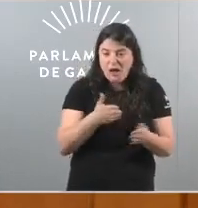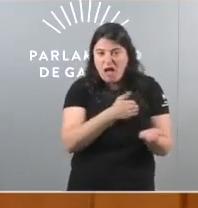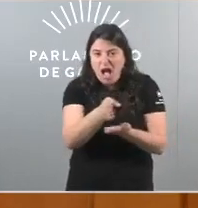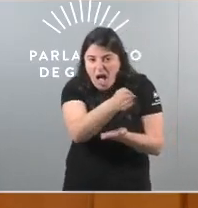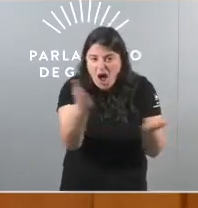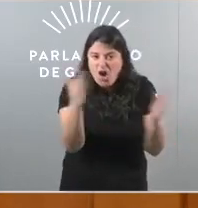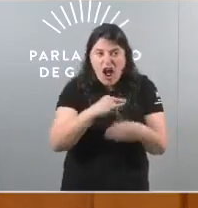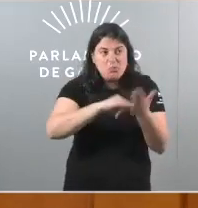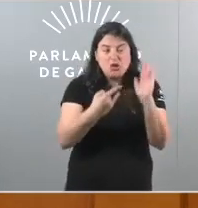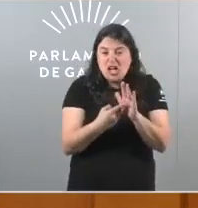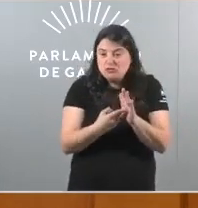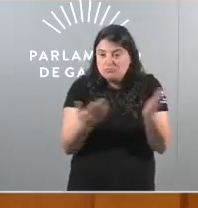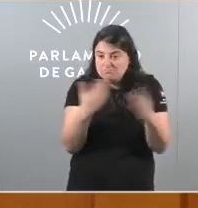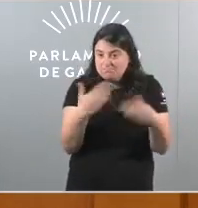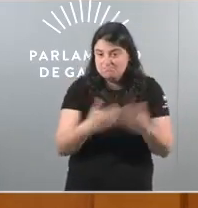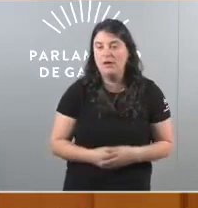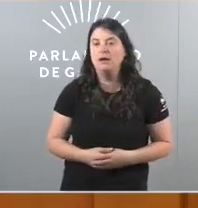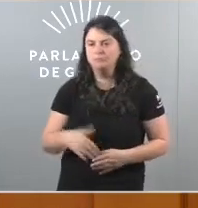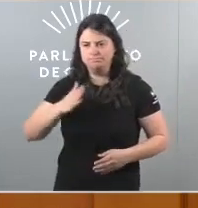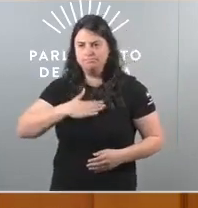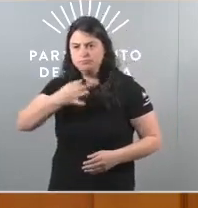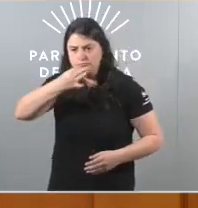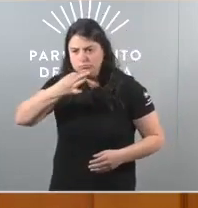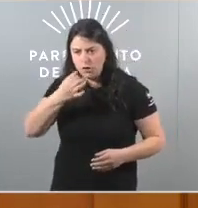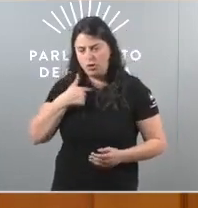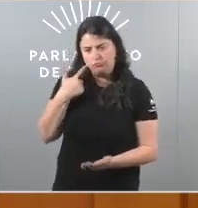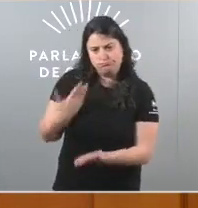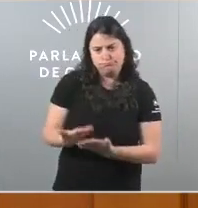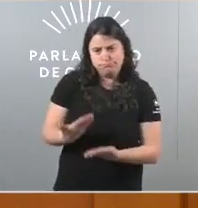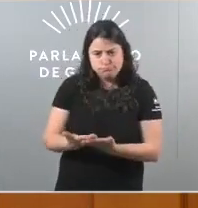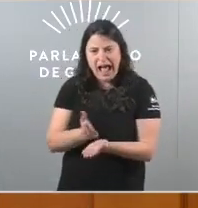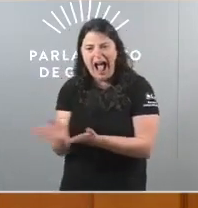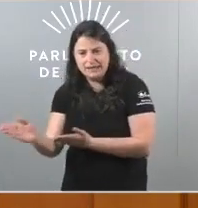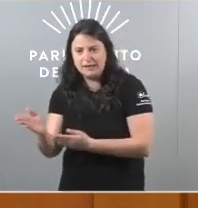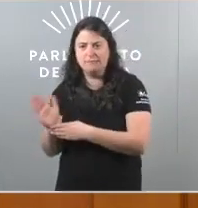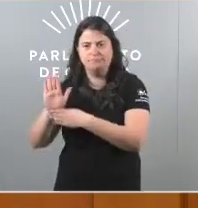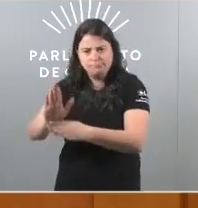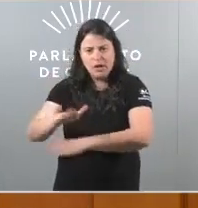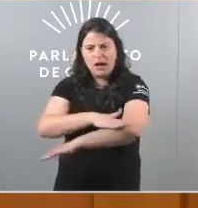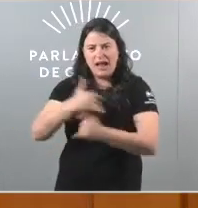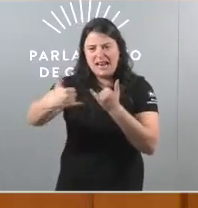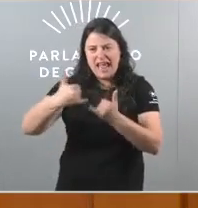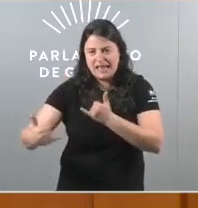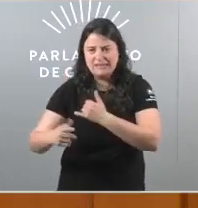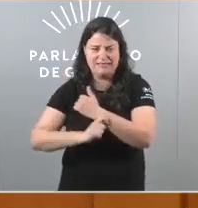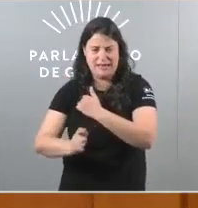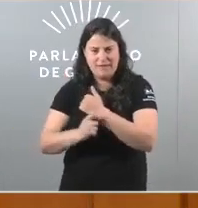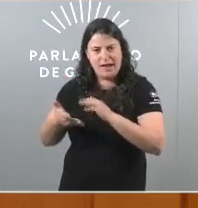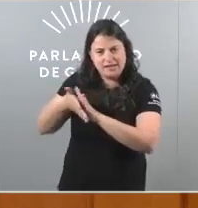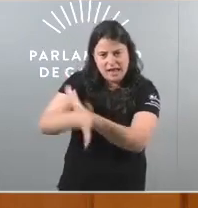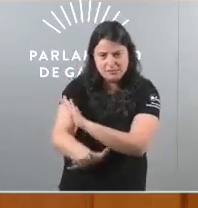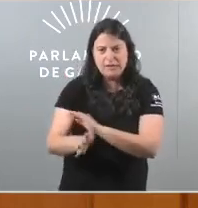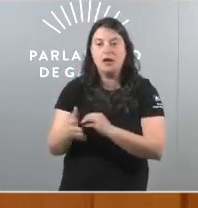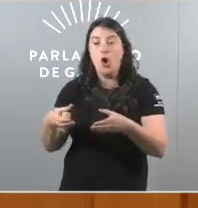proxectos Na miña intervención demostrarei que hai alternativa explicando as líñas estratégicas que un